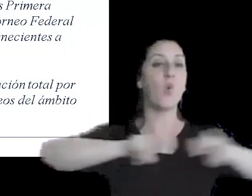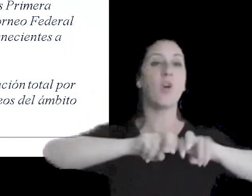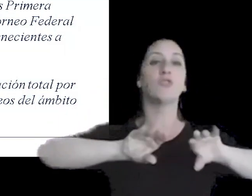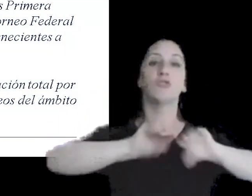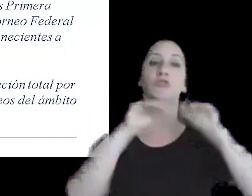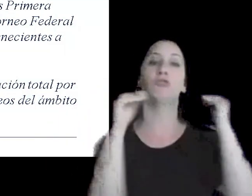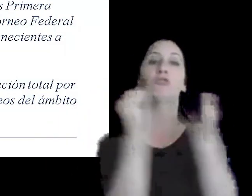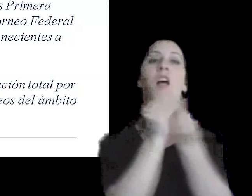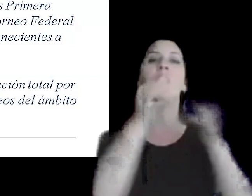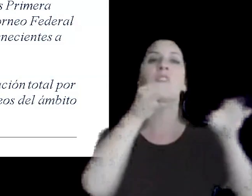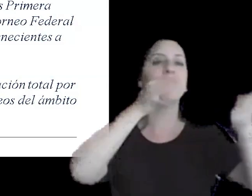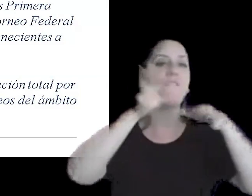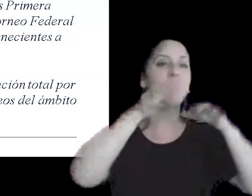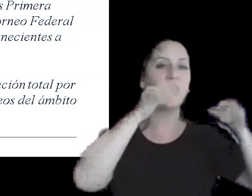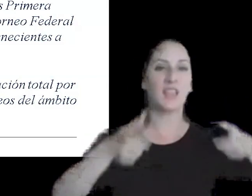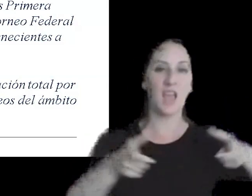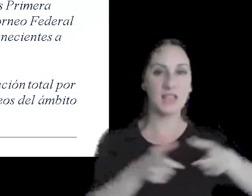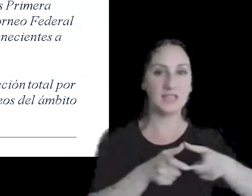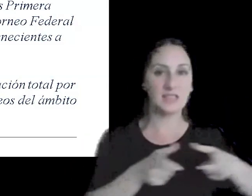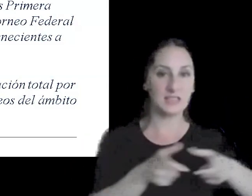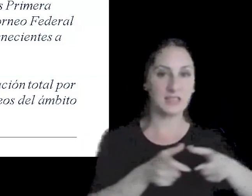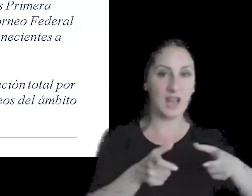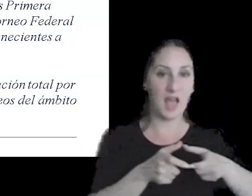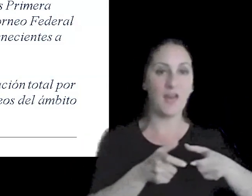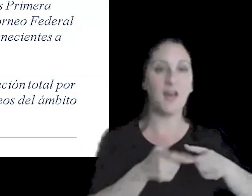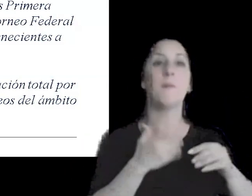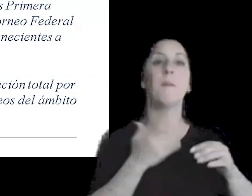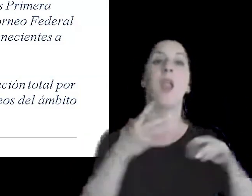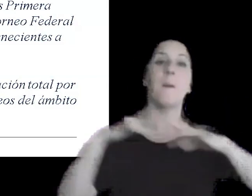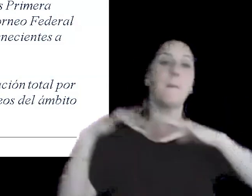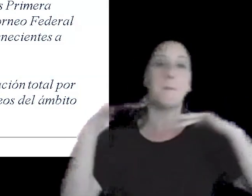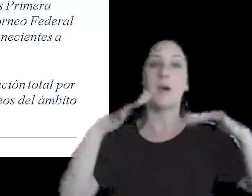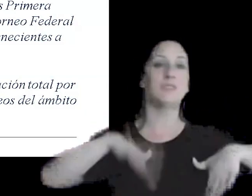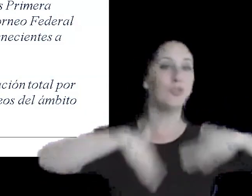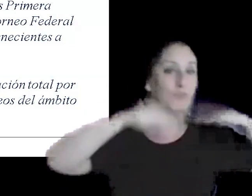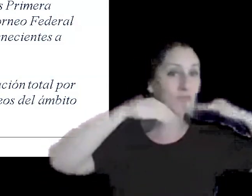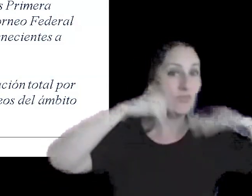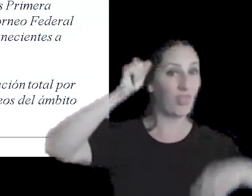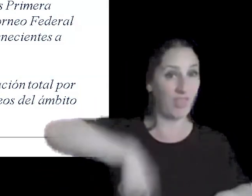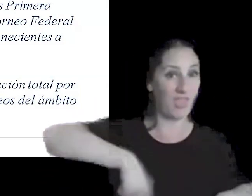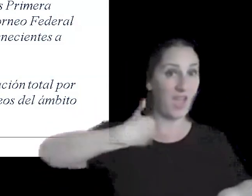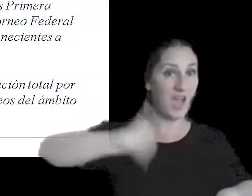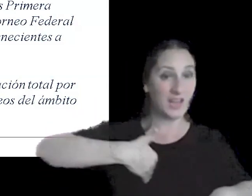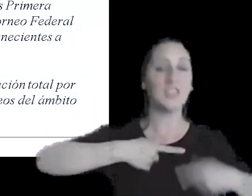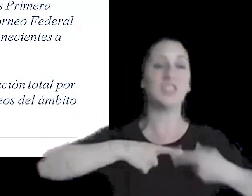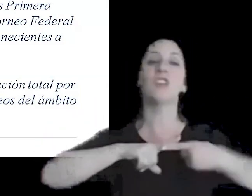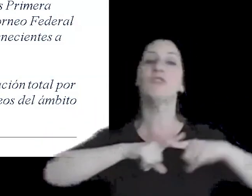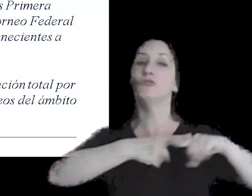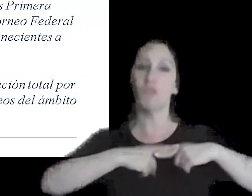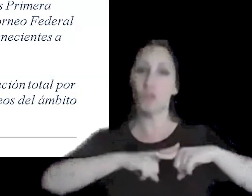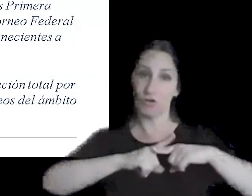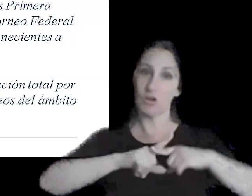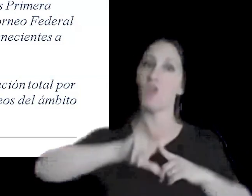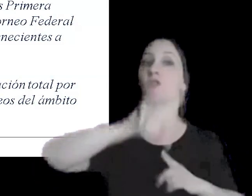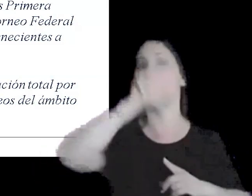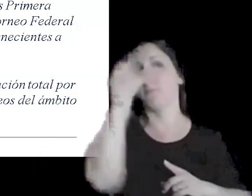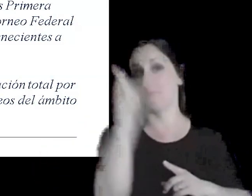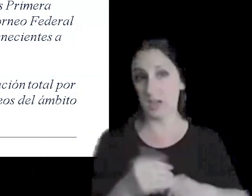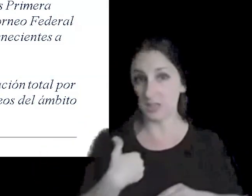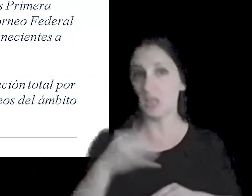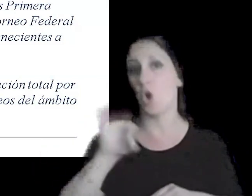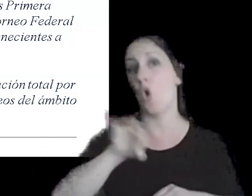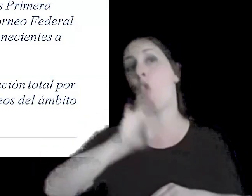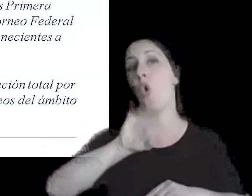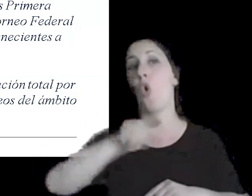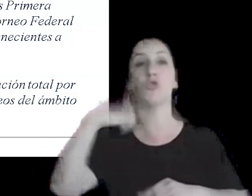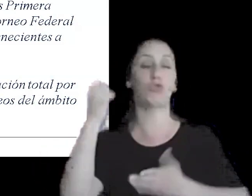venta de entradas para presenciar partidos que se realizan en el país en torneos del ámbito nacional e internacional o